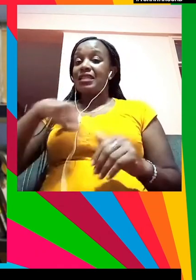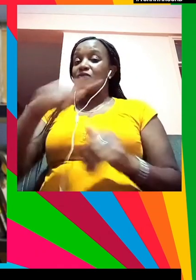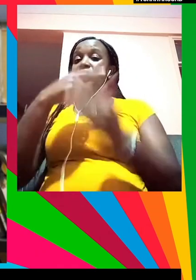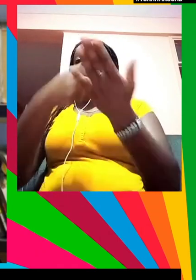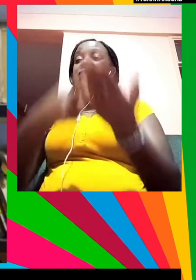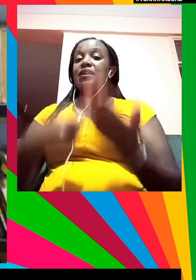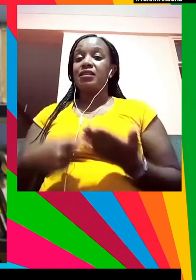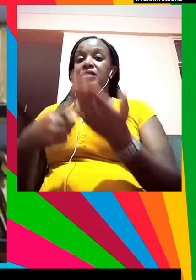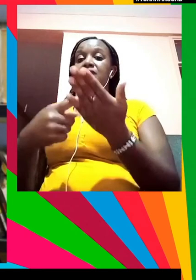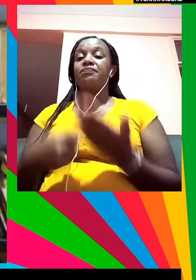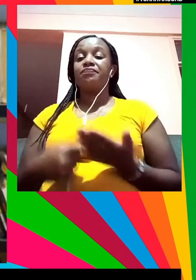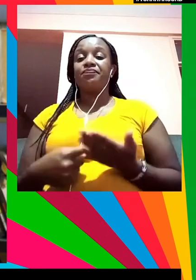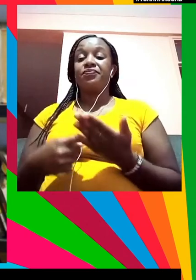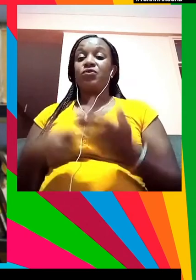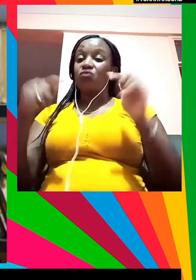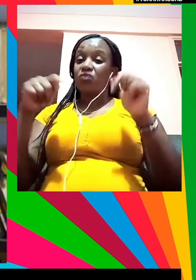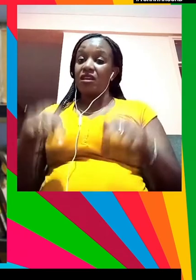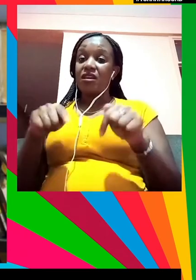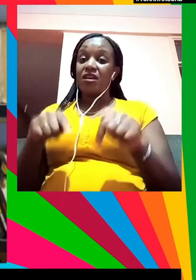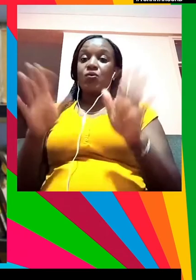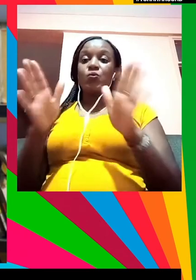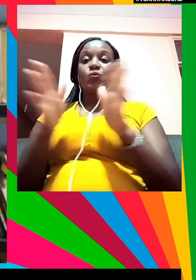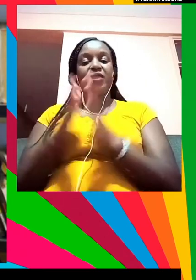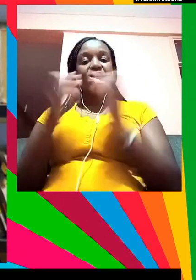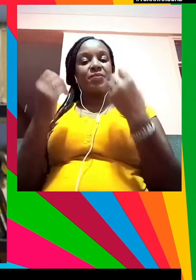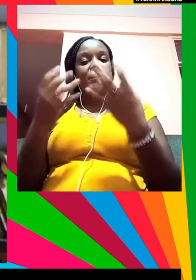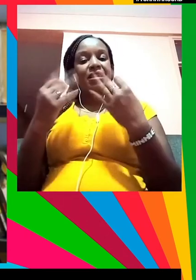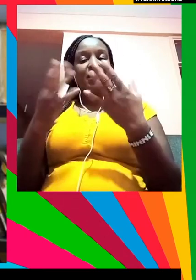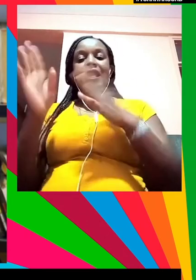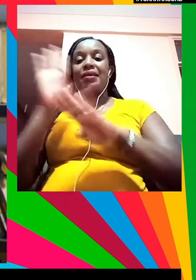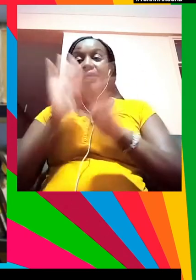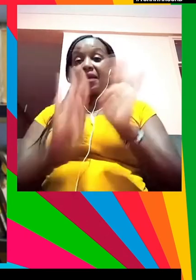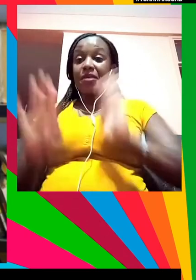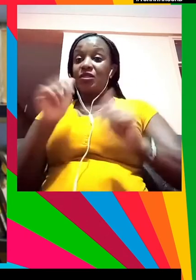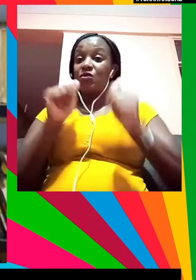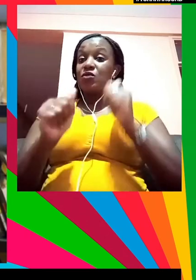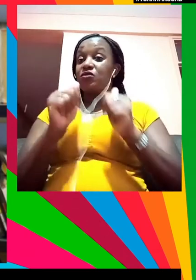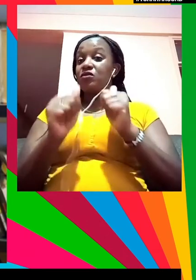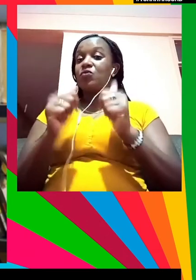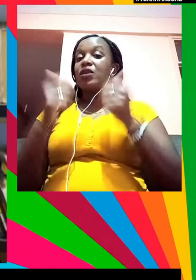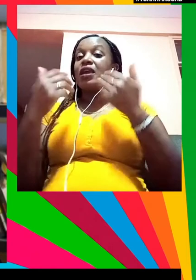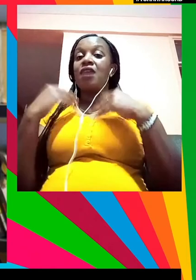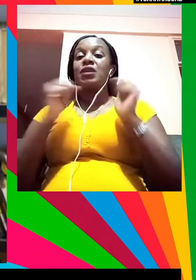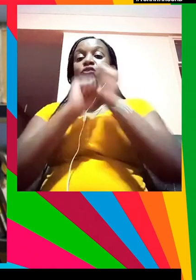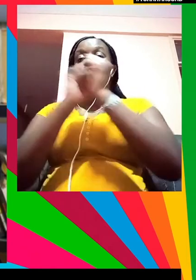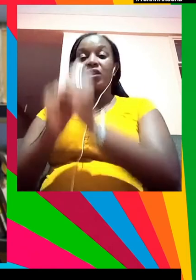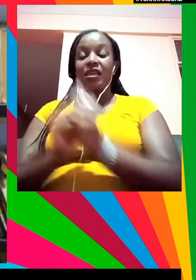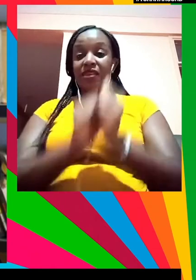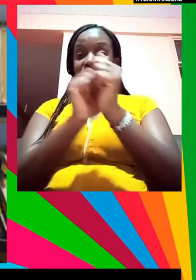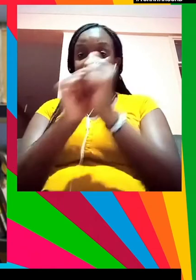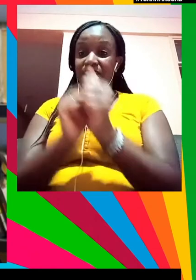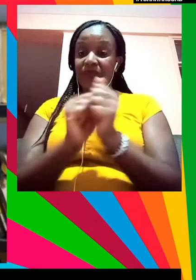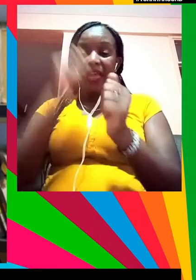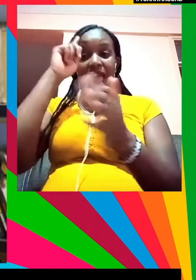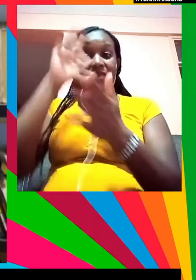a plantearnos cada día cuáles son nuestras prioridades. Y creo